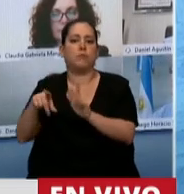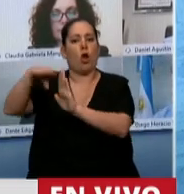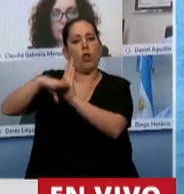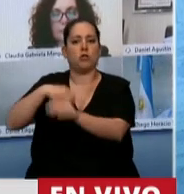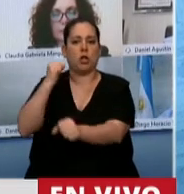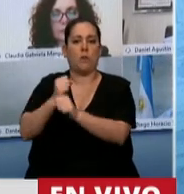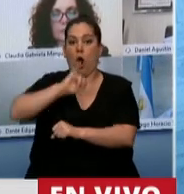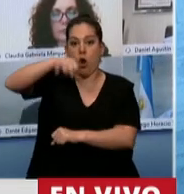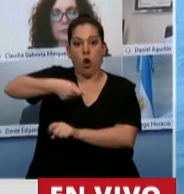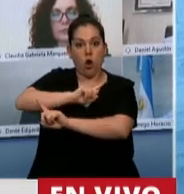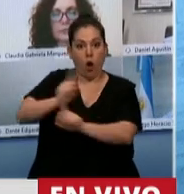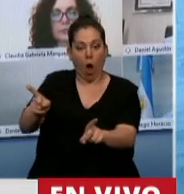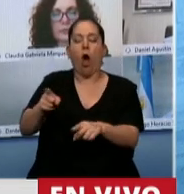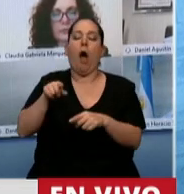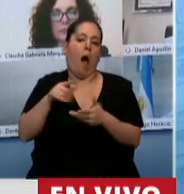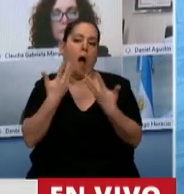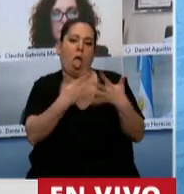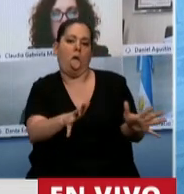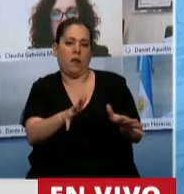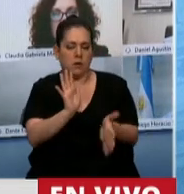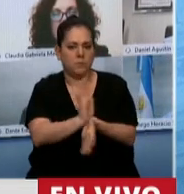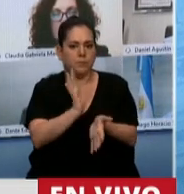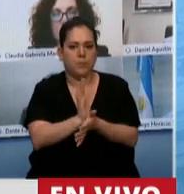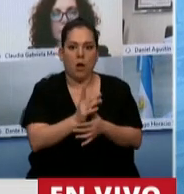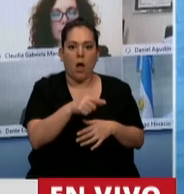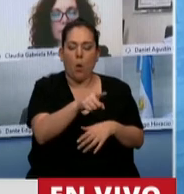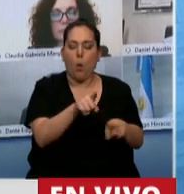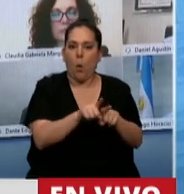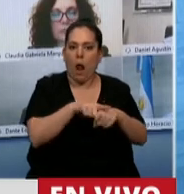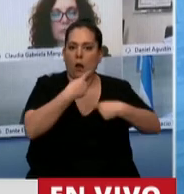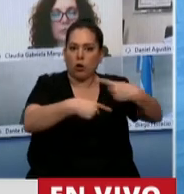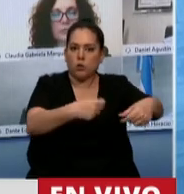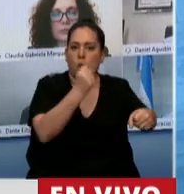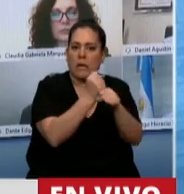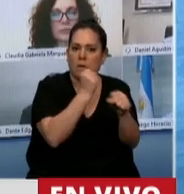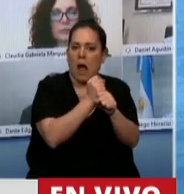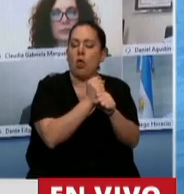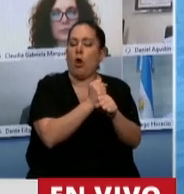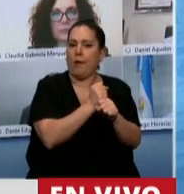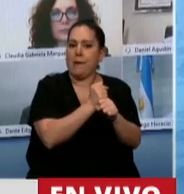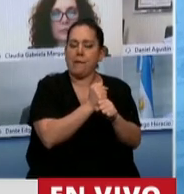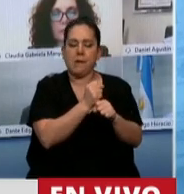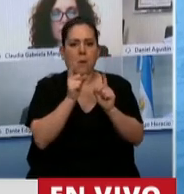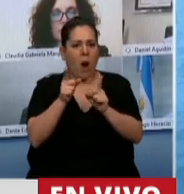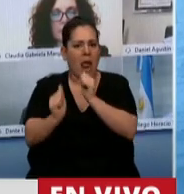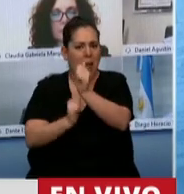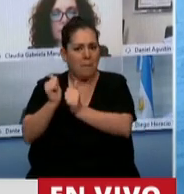bueno, de hecho, están reclamando la continuidad laboral de estos trabajadores y trabajadoras, mientras la empresa sigue